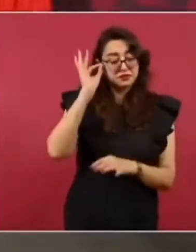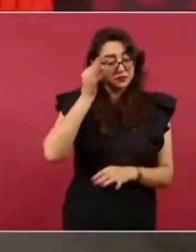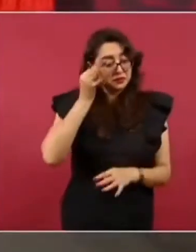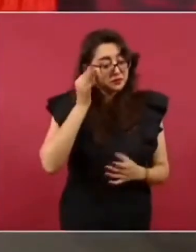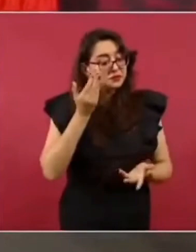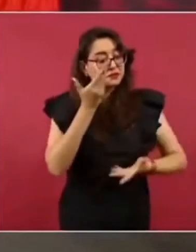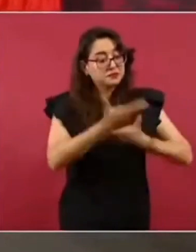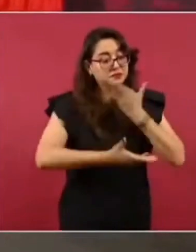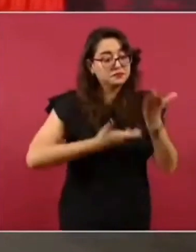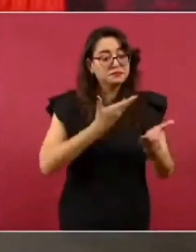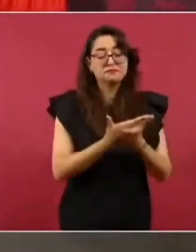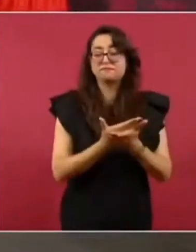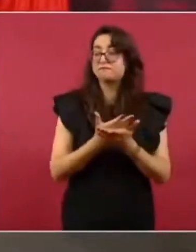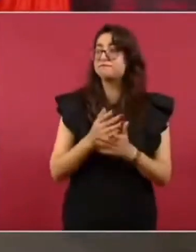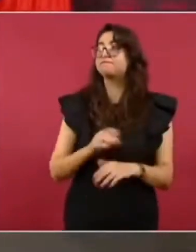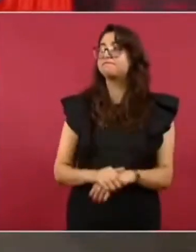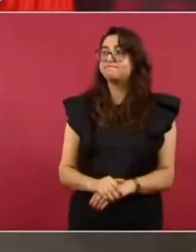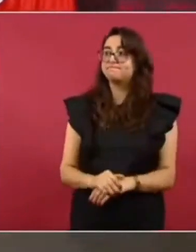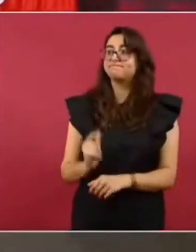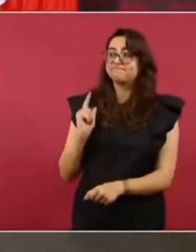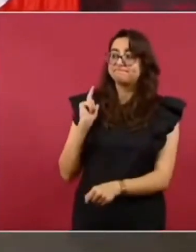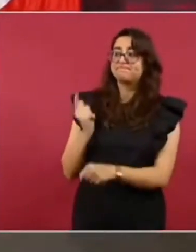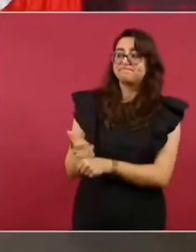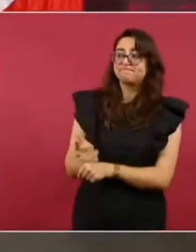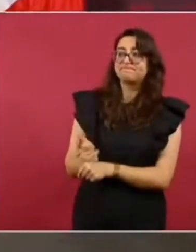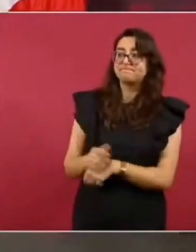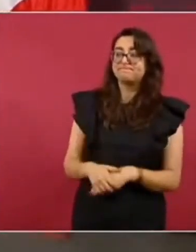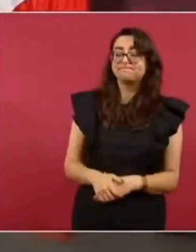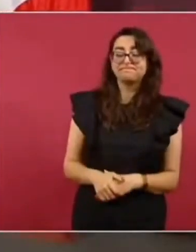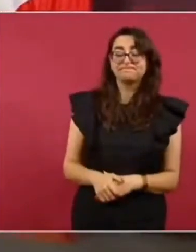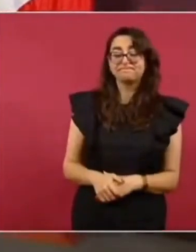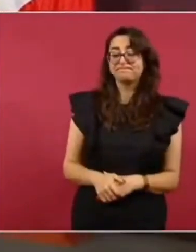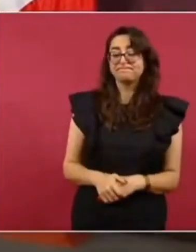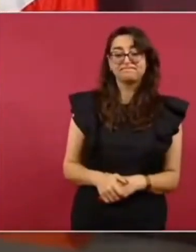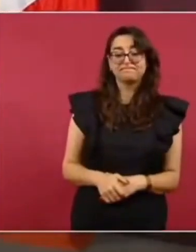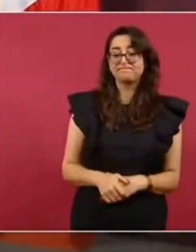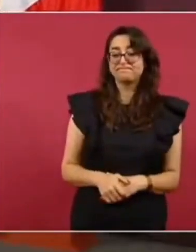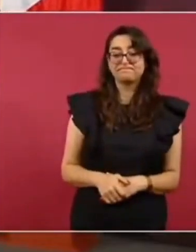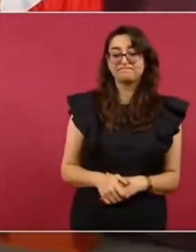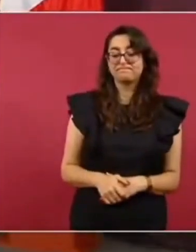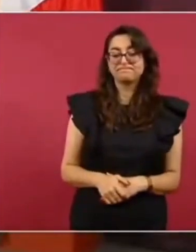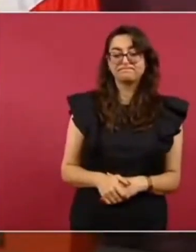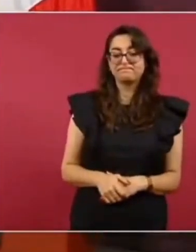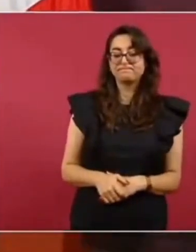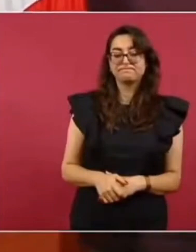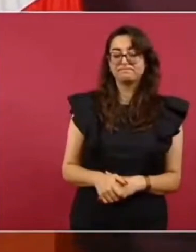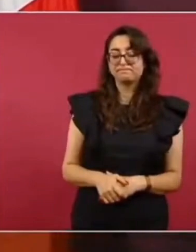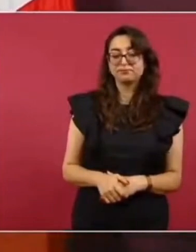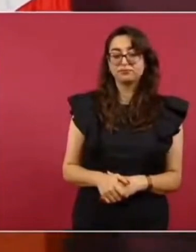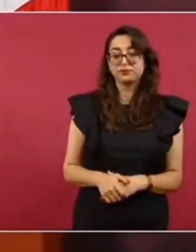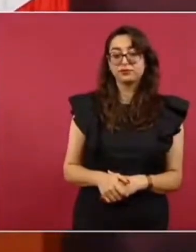Ellos no tienen ningún